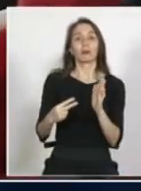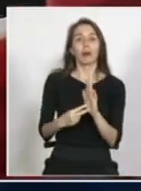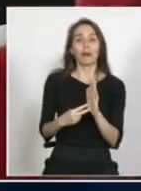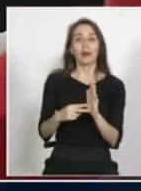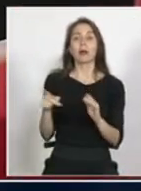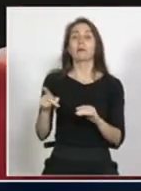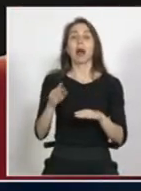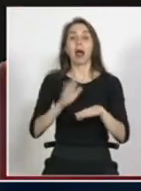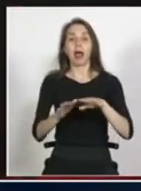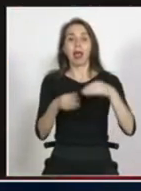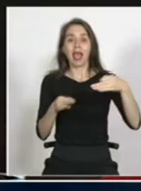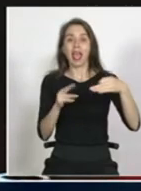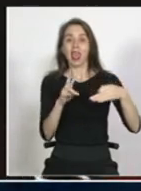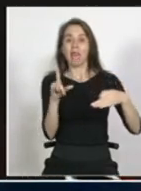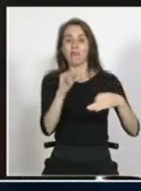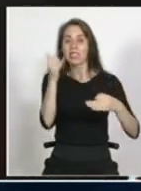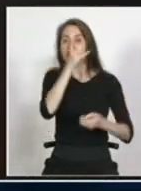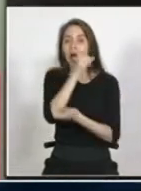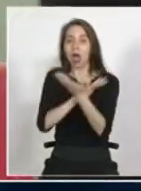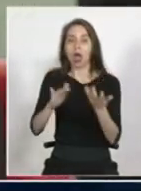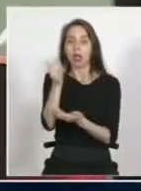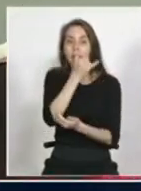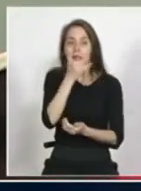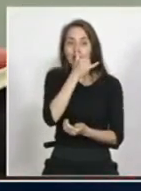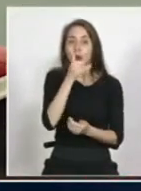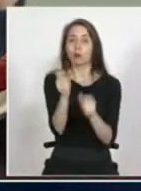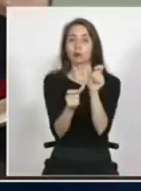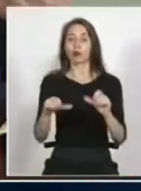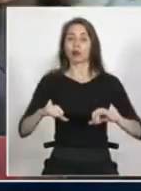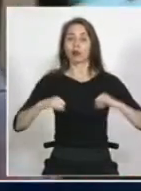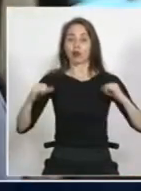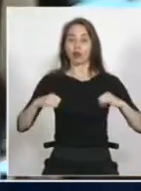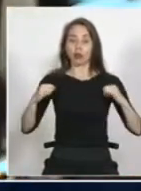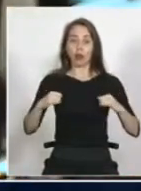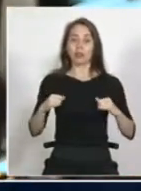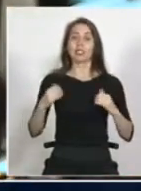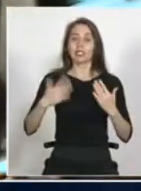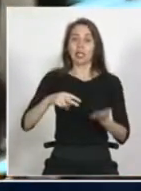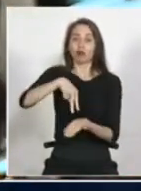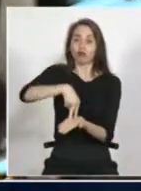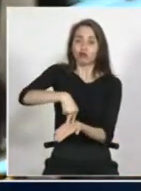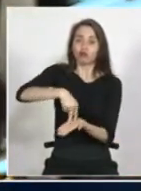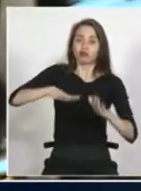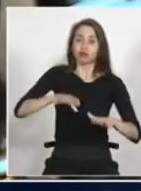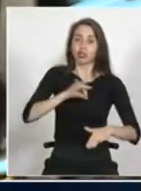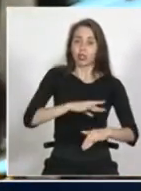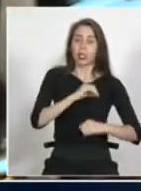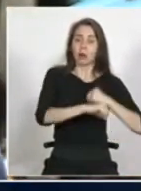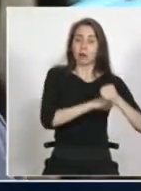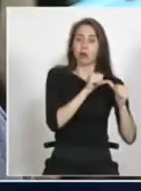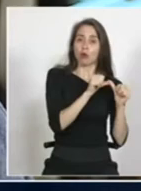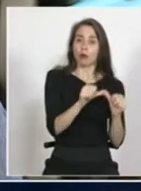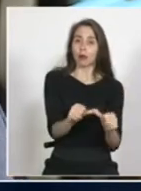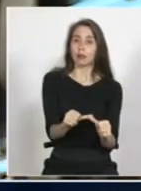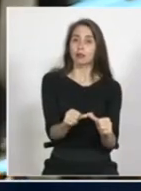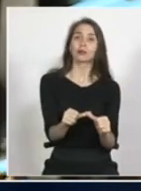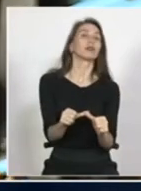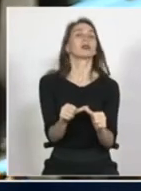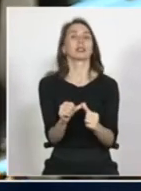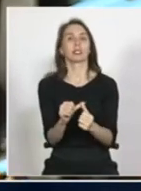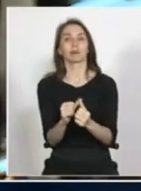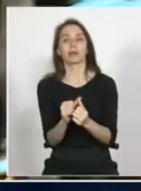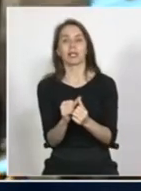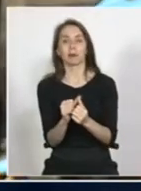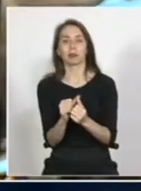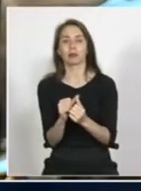irregulares y de dificultad para acceder a la visa, no es que los jóvenes no hayan estado en Chile durante una cantidad de años como se pide, sino que no se han atrevido a